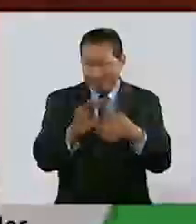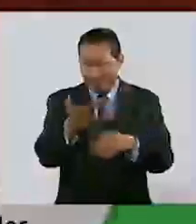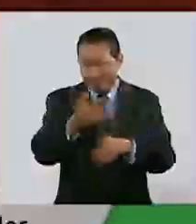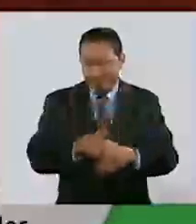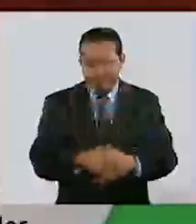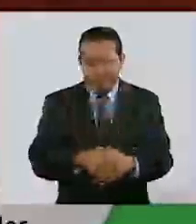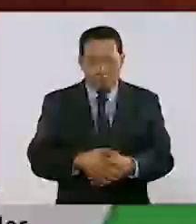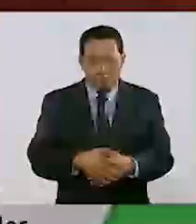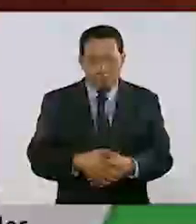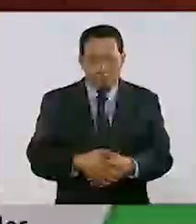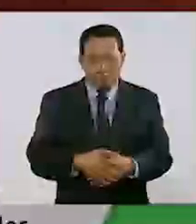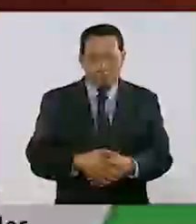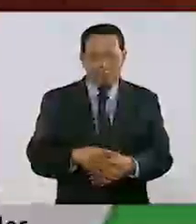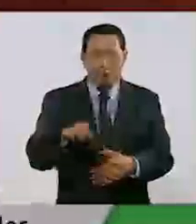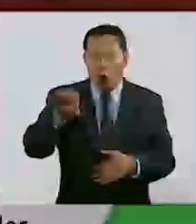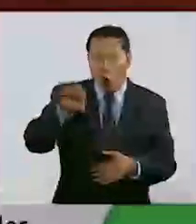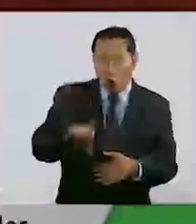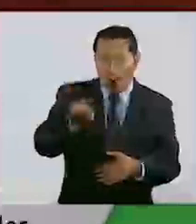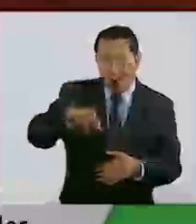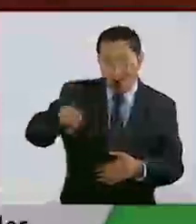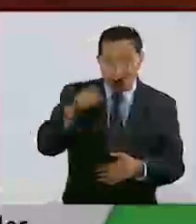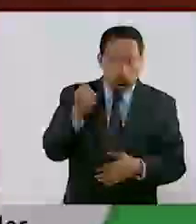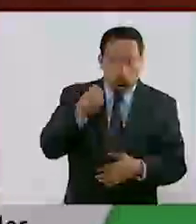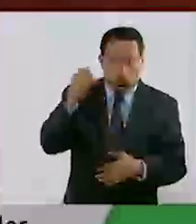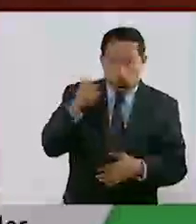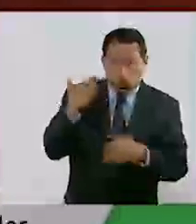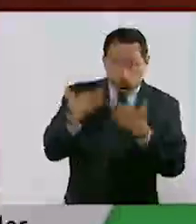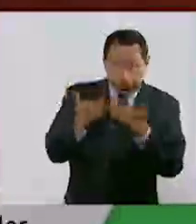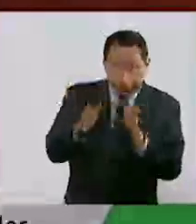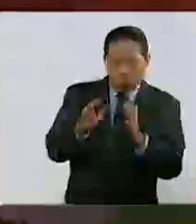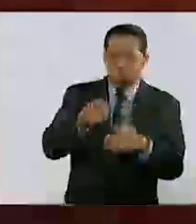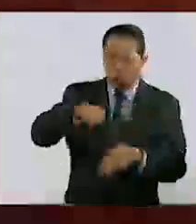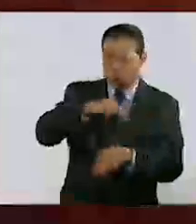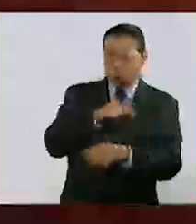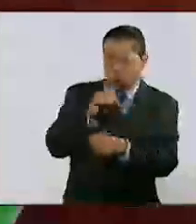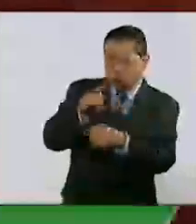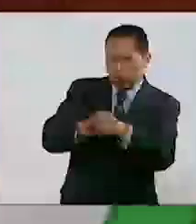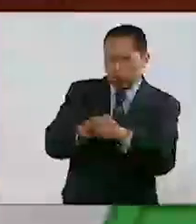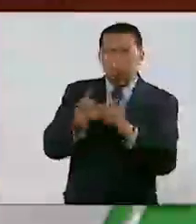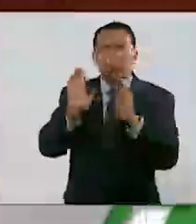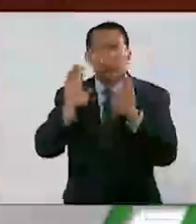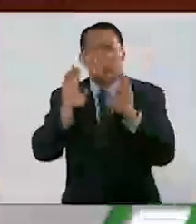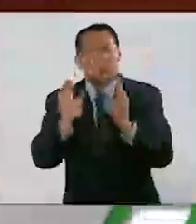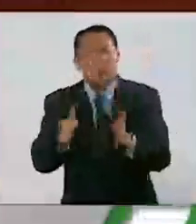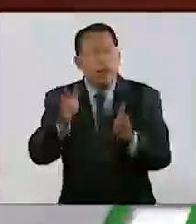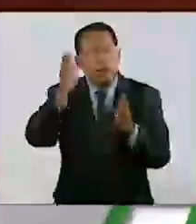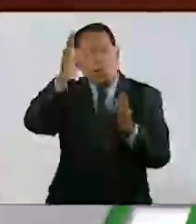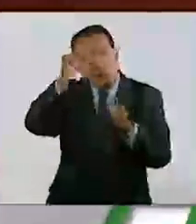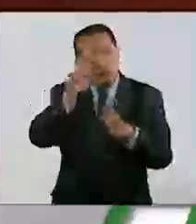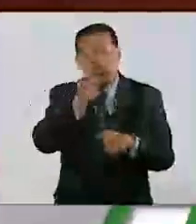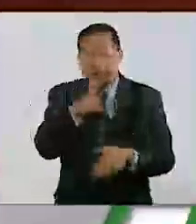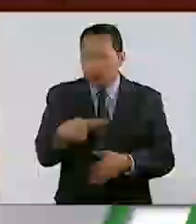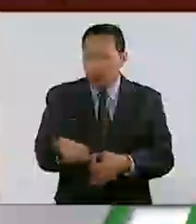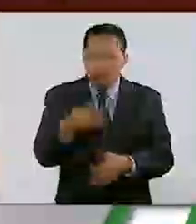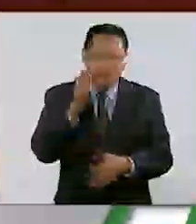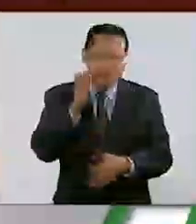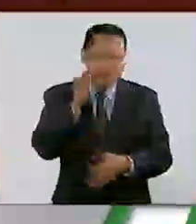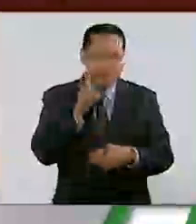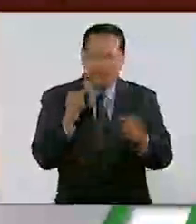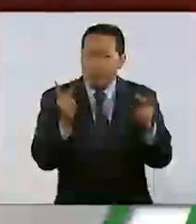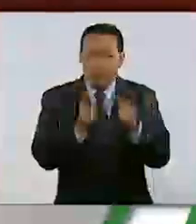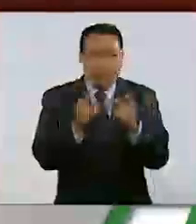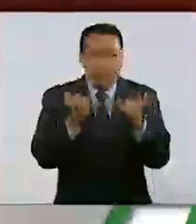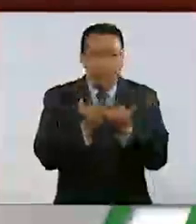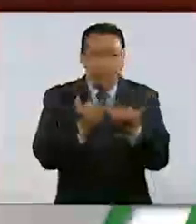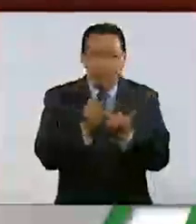Estos foros que ellos abren hoy, nos vamos a incorporar a ellos, ya lo acordaron también aquí en el Senado. Se tendrá que